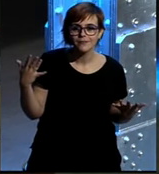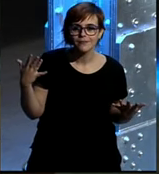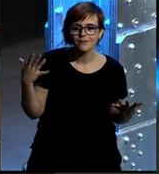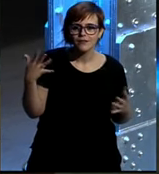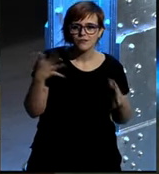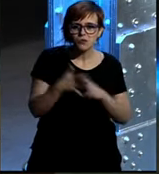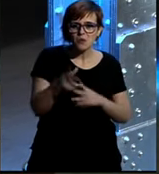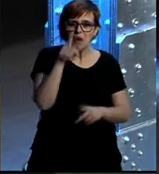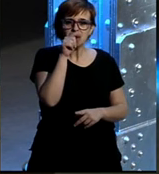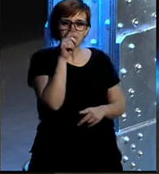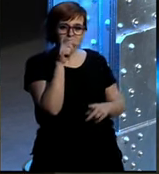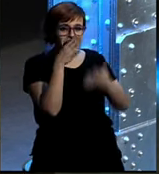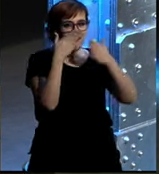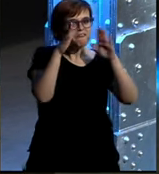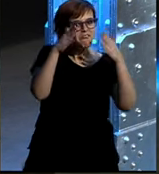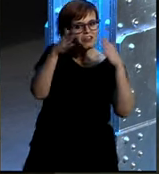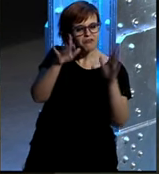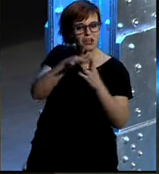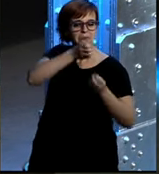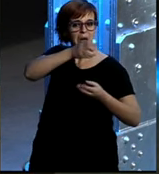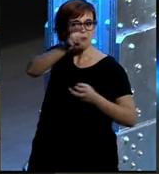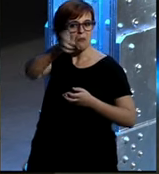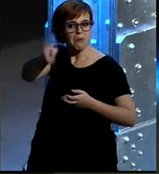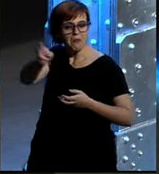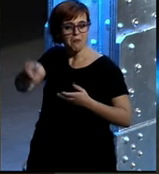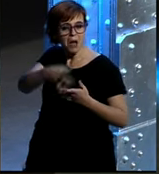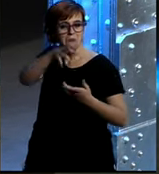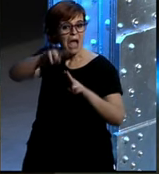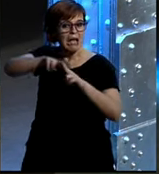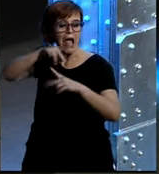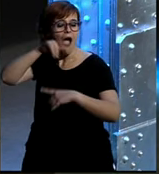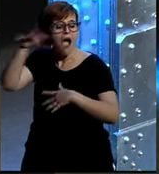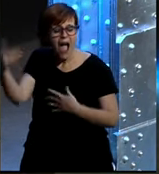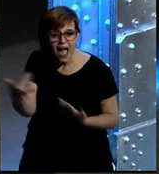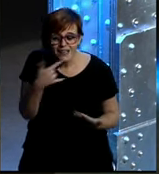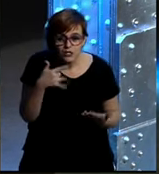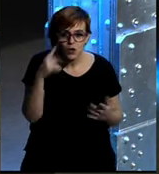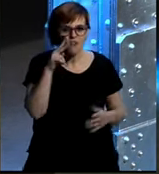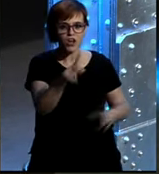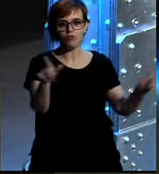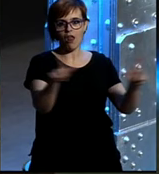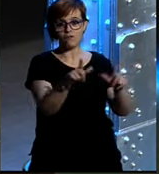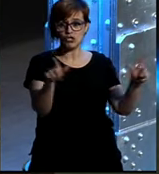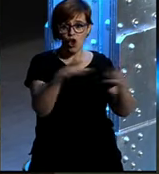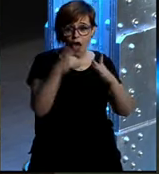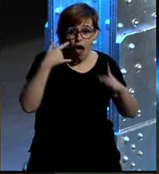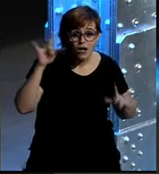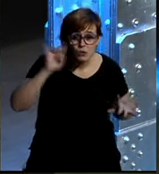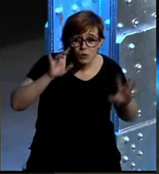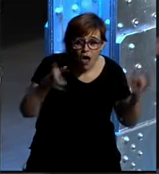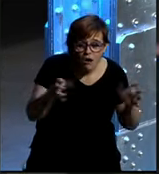tanto Twitter tanto Facebook tantas historias Instagram y seguís viendo la televisión o la radio